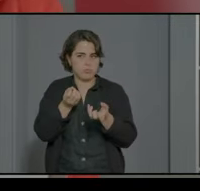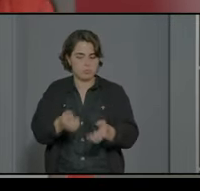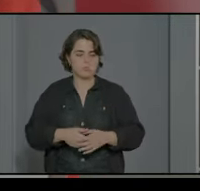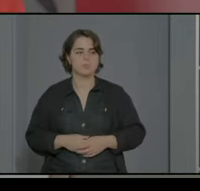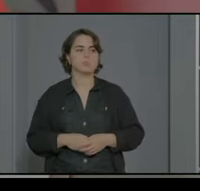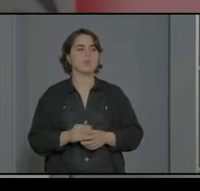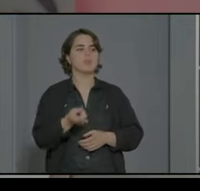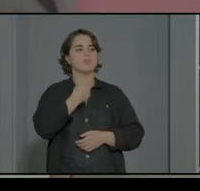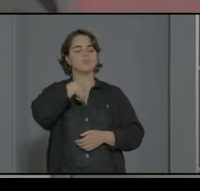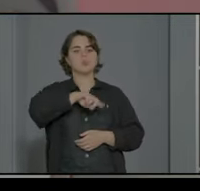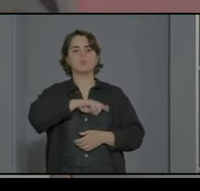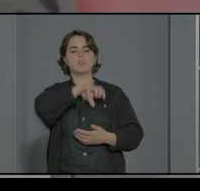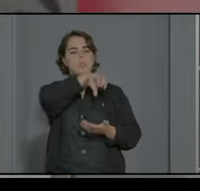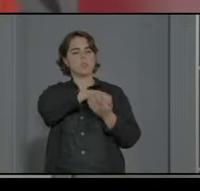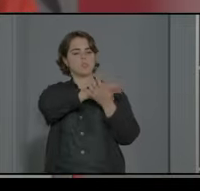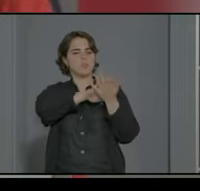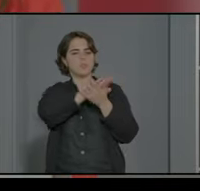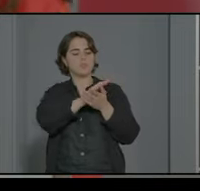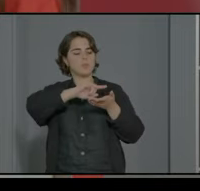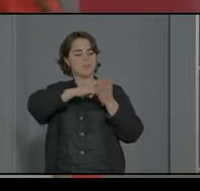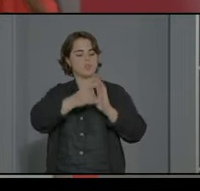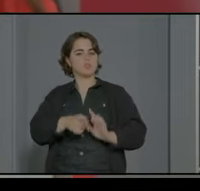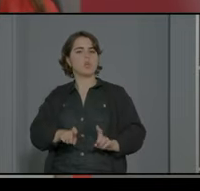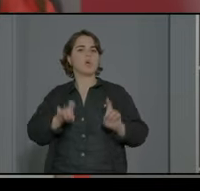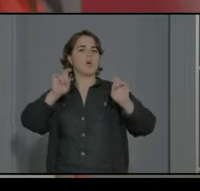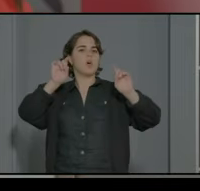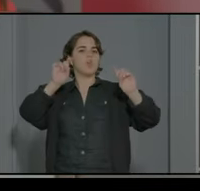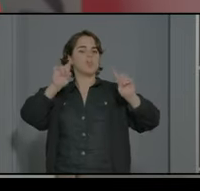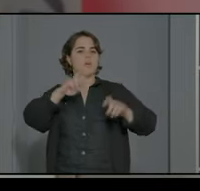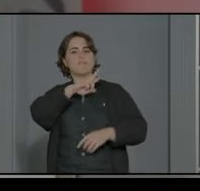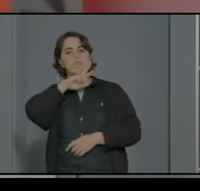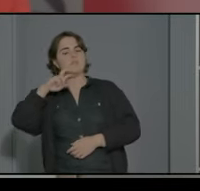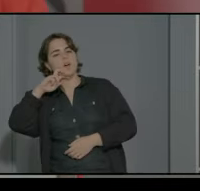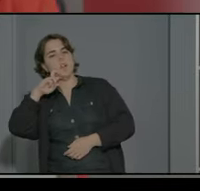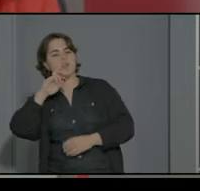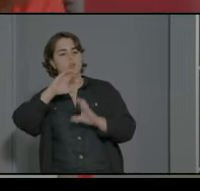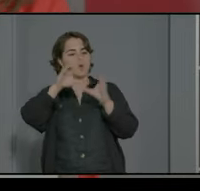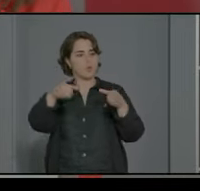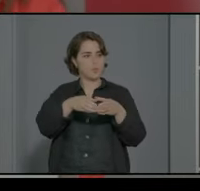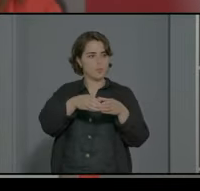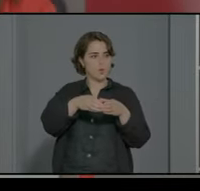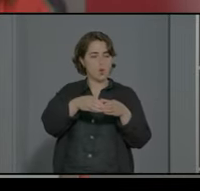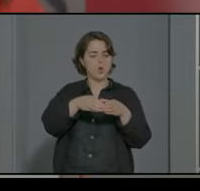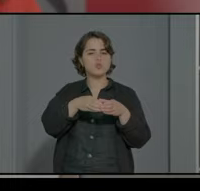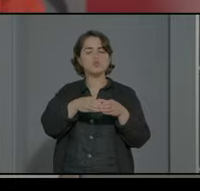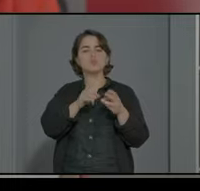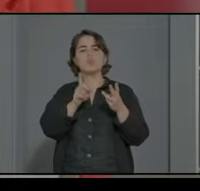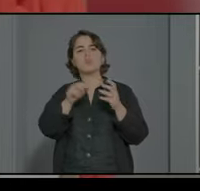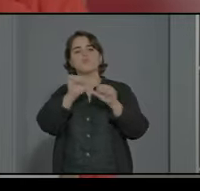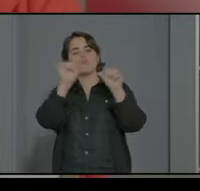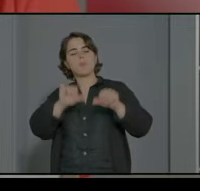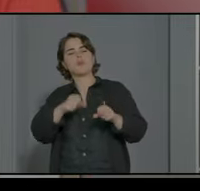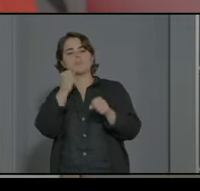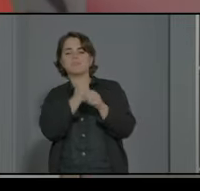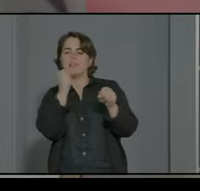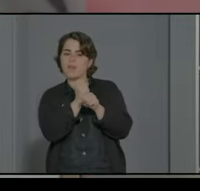nosotros vamos a hablar de nuestro centro del proyecto educativo de los valores de nuestro equipo de nuestra manera de trabajar de la